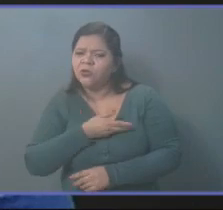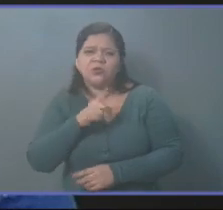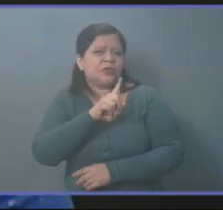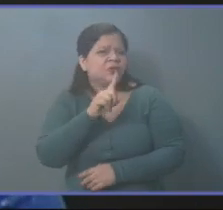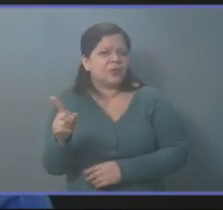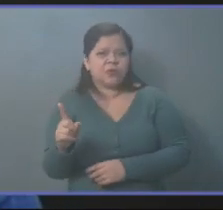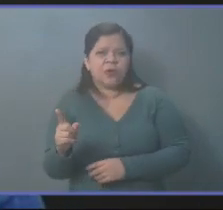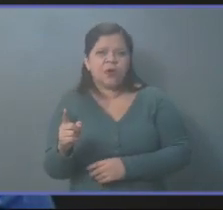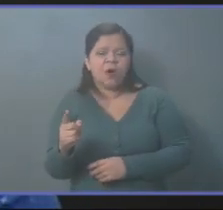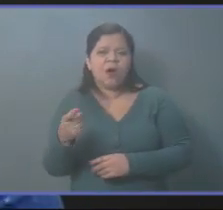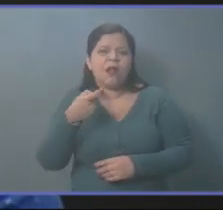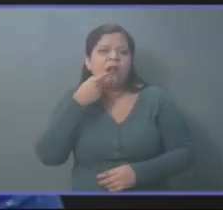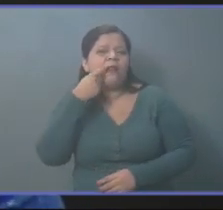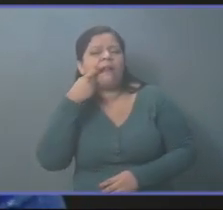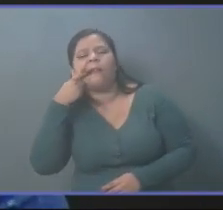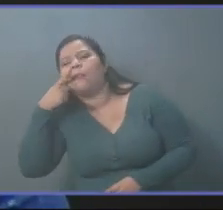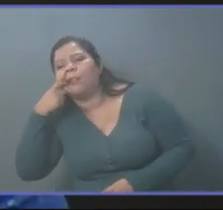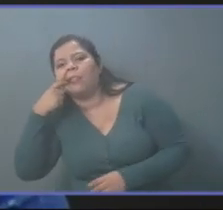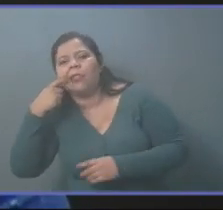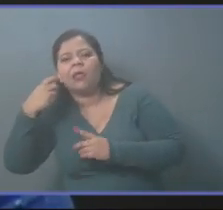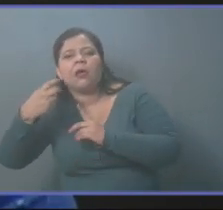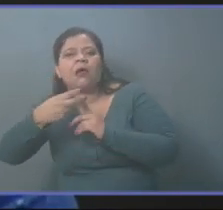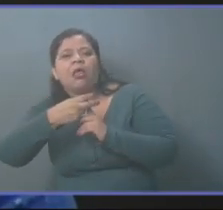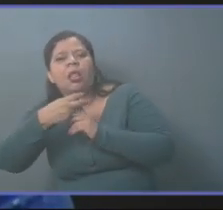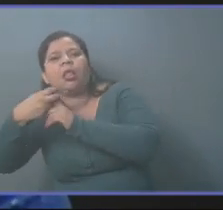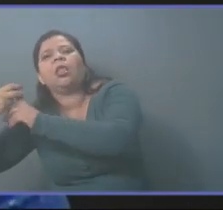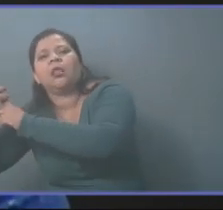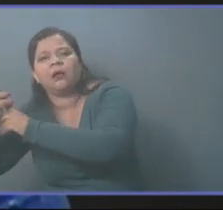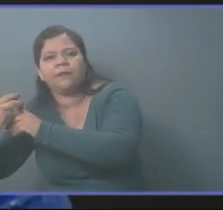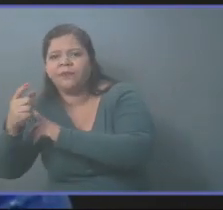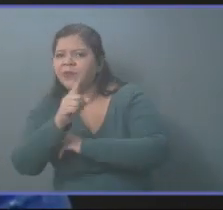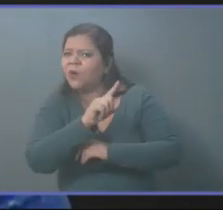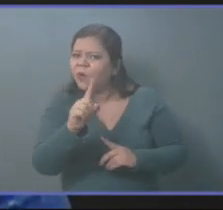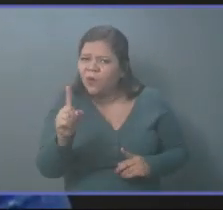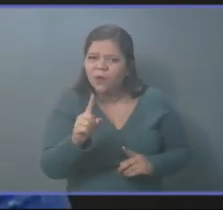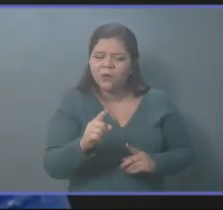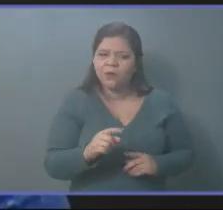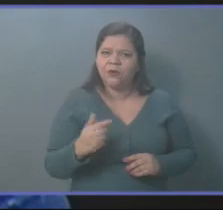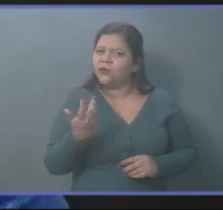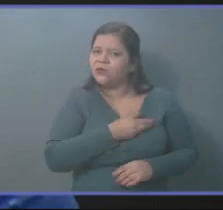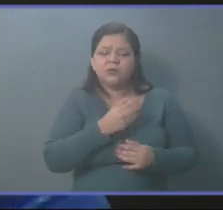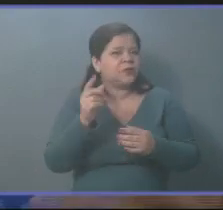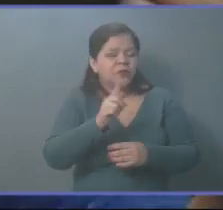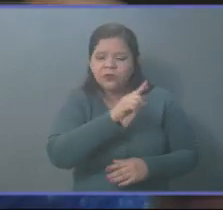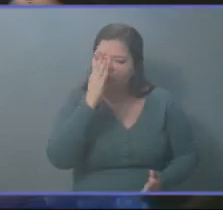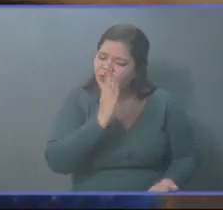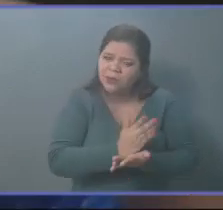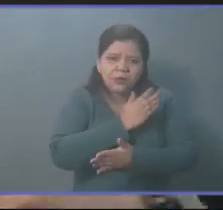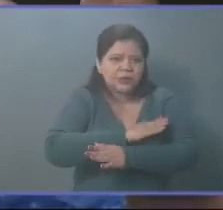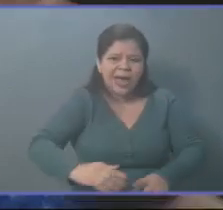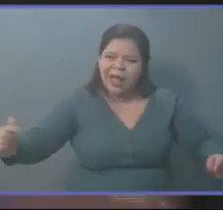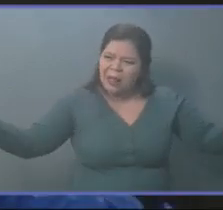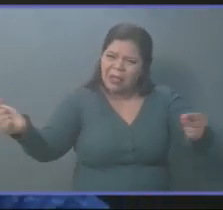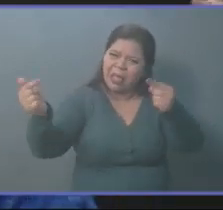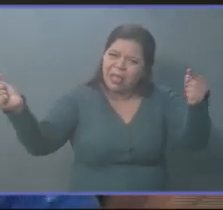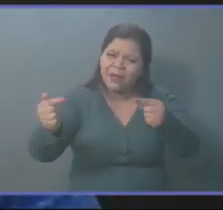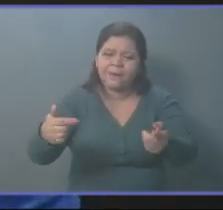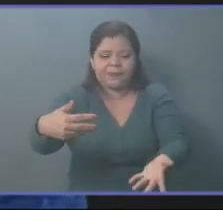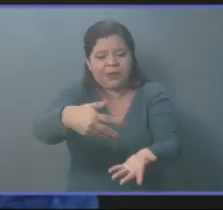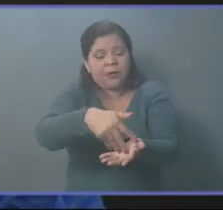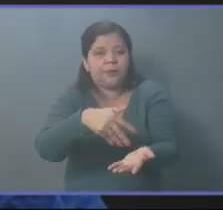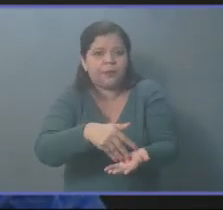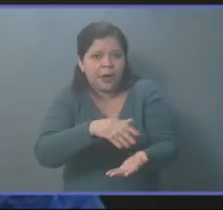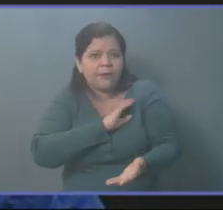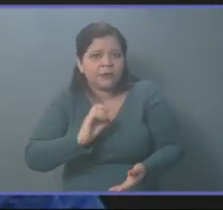a esos chantajes. No nos sumemos a la guerra sucia. Que es el pueblo salvadoreño el que al final va a